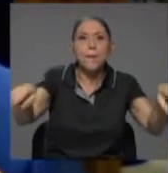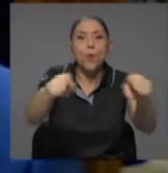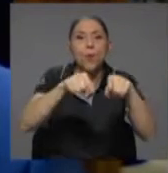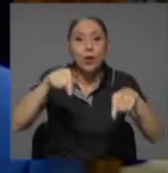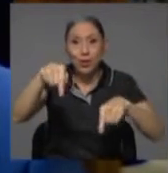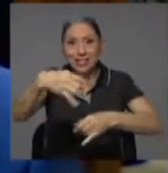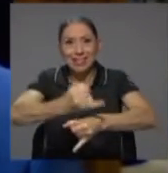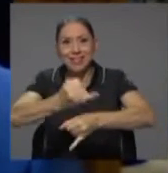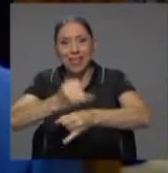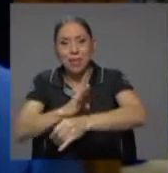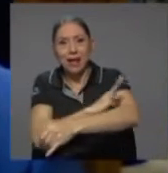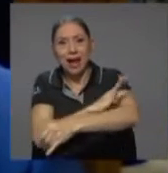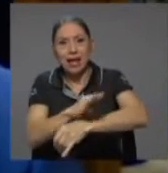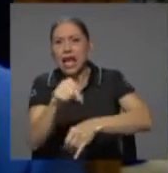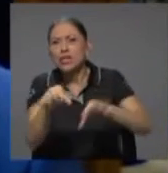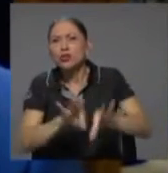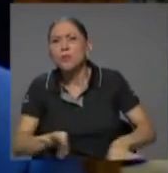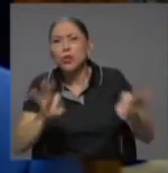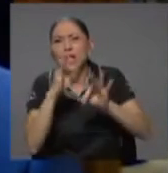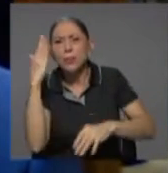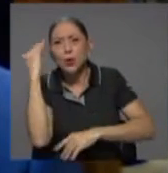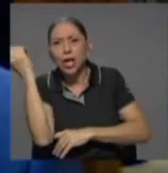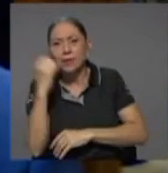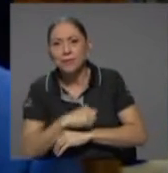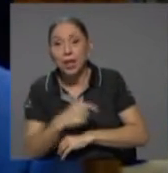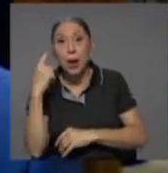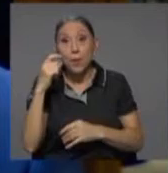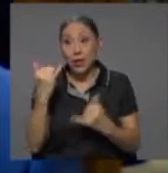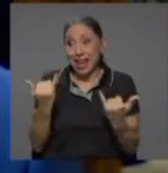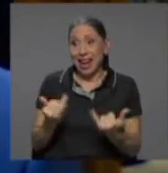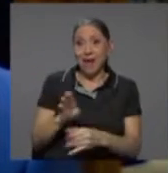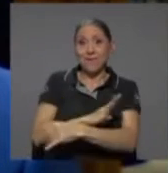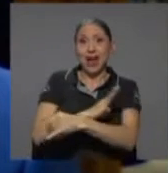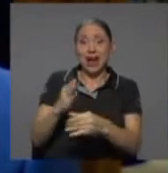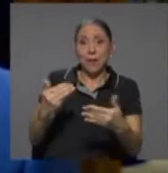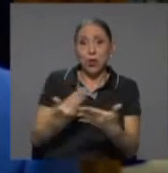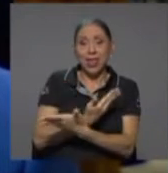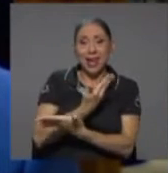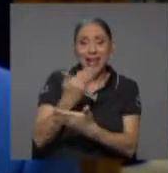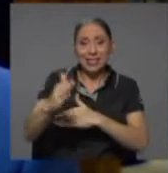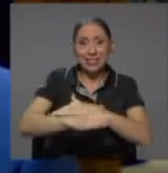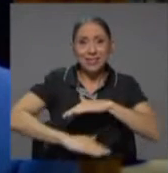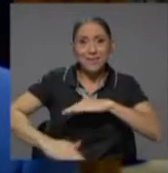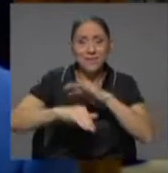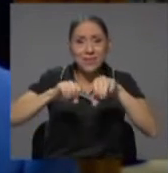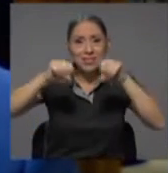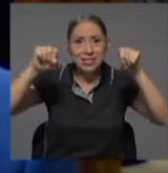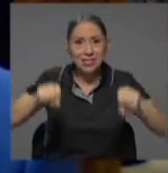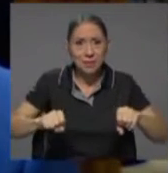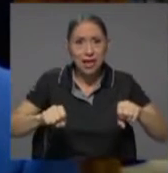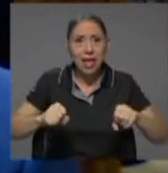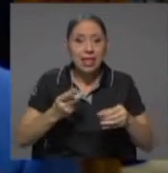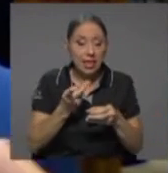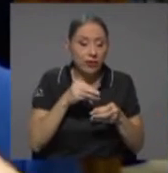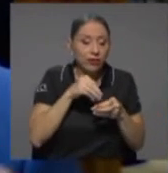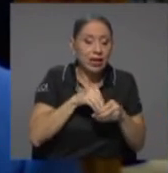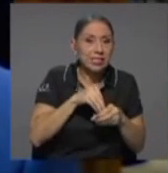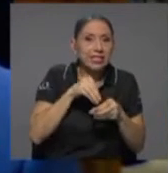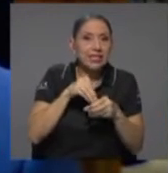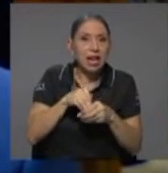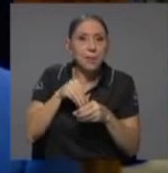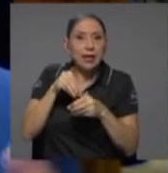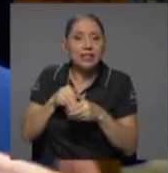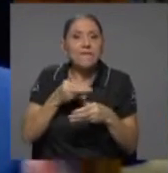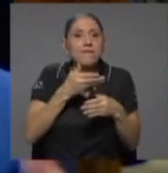Porque la banca moderna, la banca tal cual la conocemos hoy en día, se basa en un sistema de reservas fraccionales, así se le llama, y eso